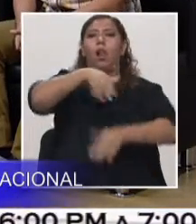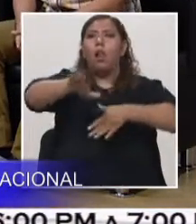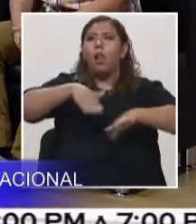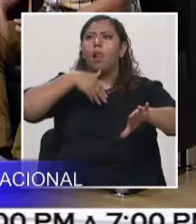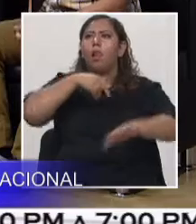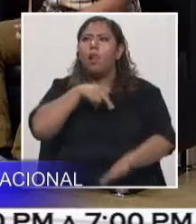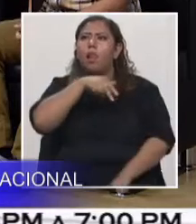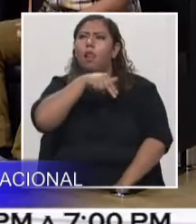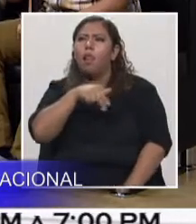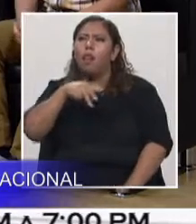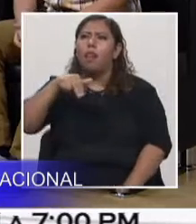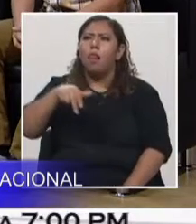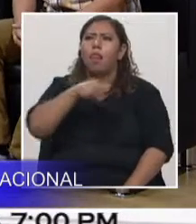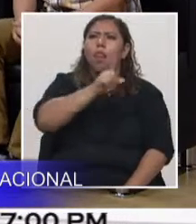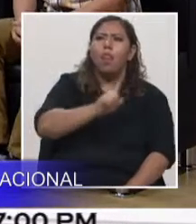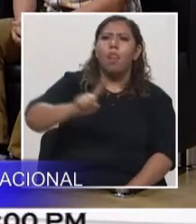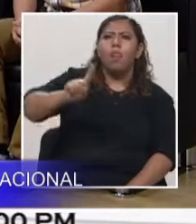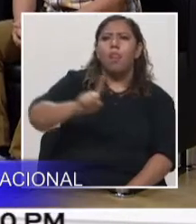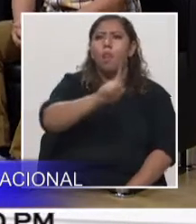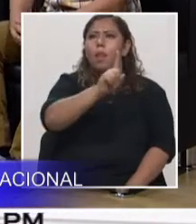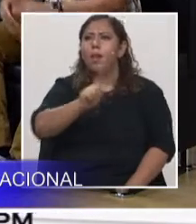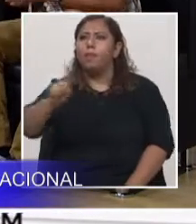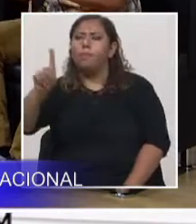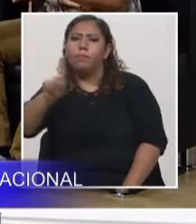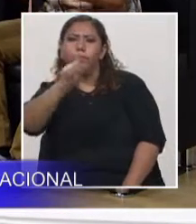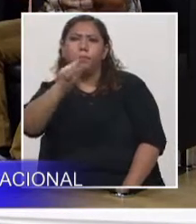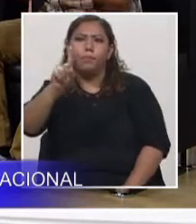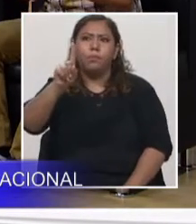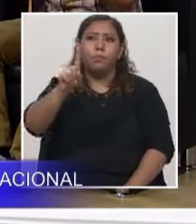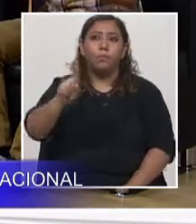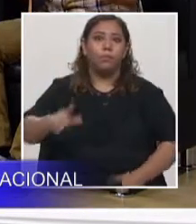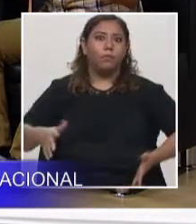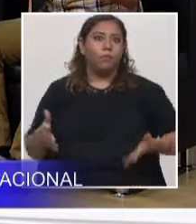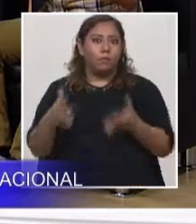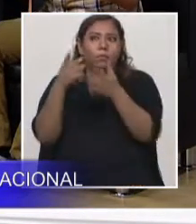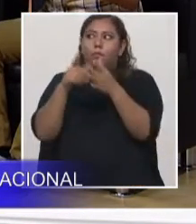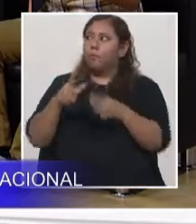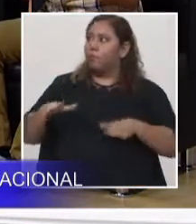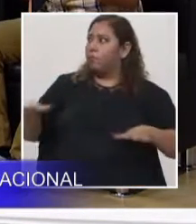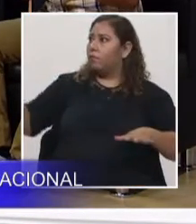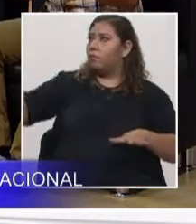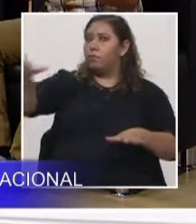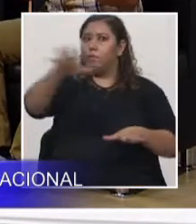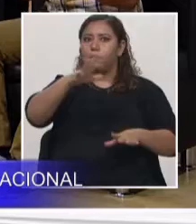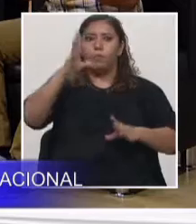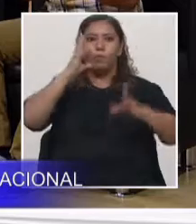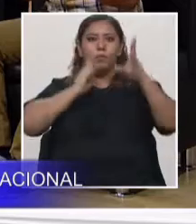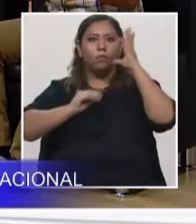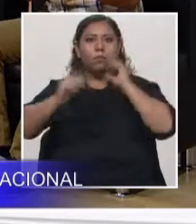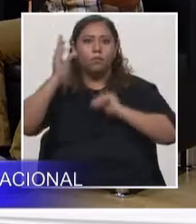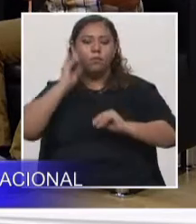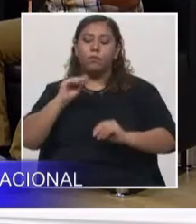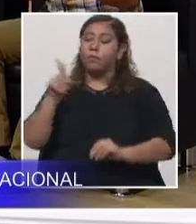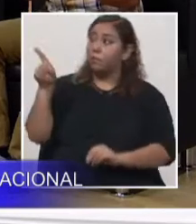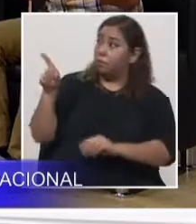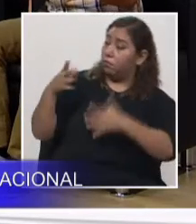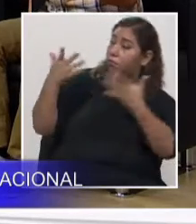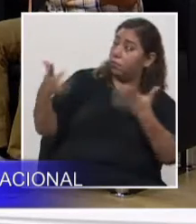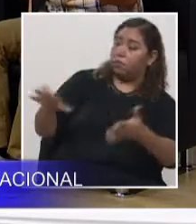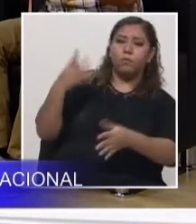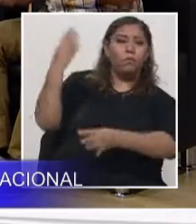y encontrar el lugar. Sin embargo, esa debe ser toda una experiencia que te deje no solo